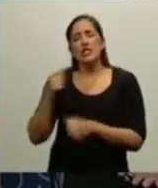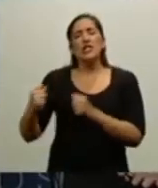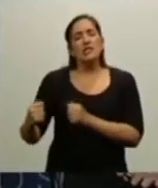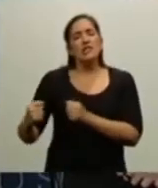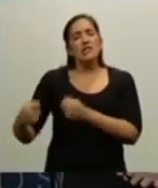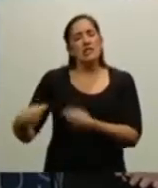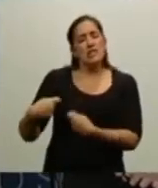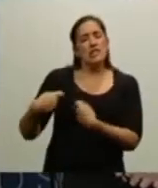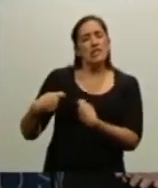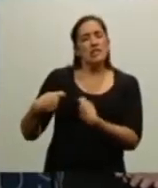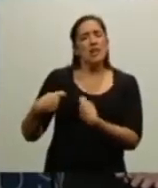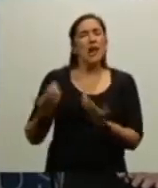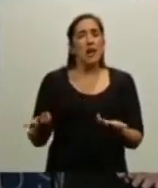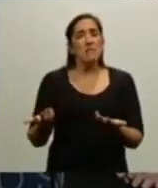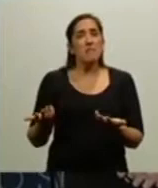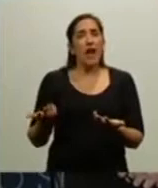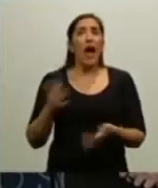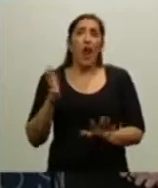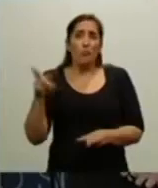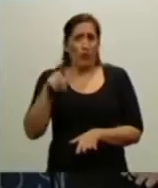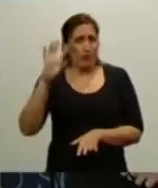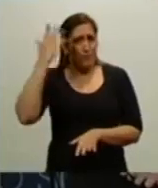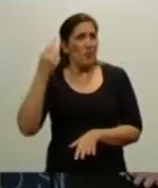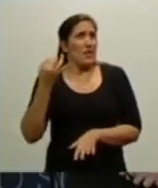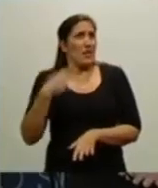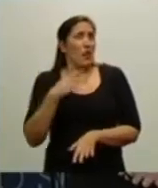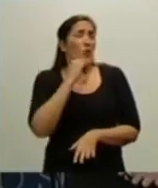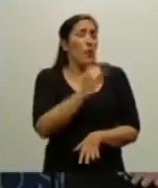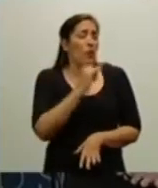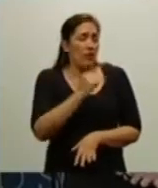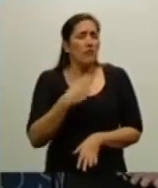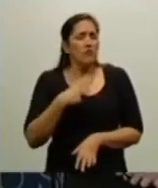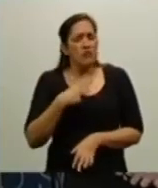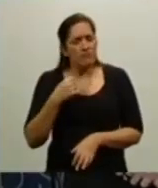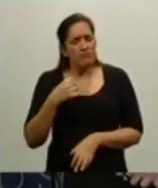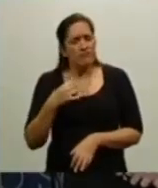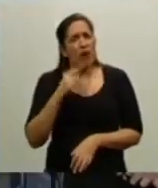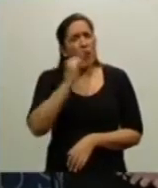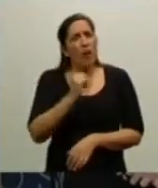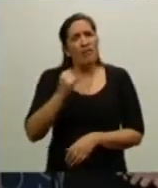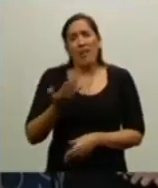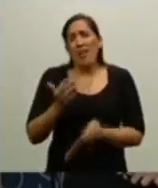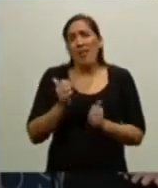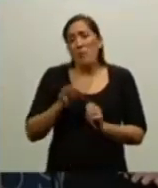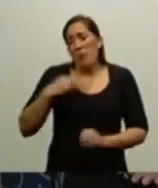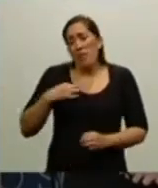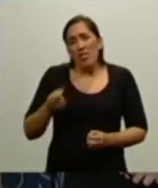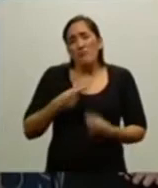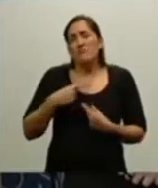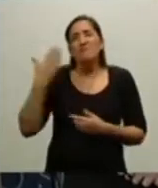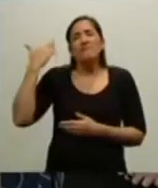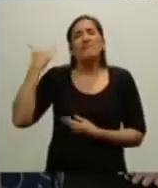que no sé si se va a enojar que cuente esto, pero lo quiero contar porque es parte de la historia de vida y de todos también.